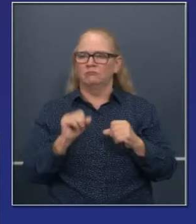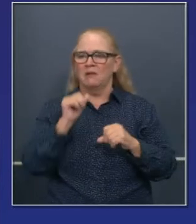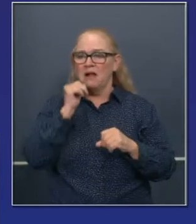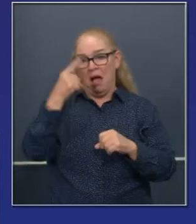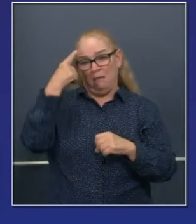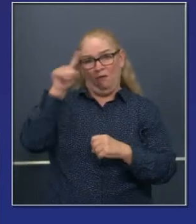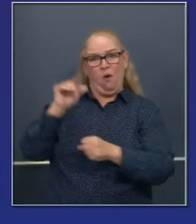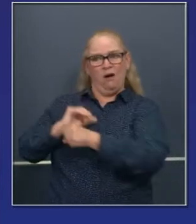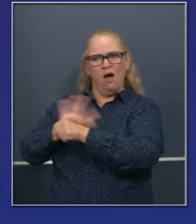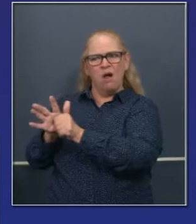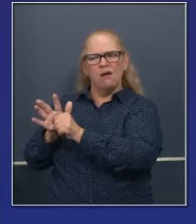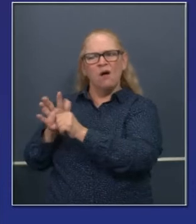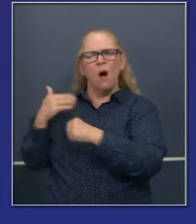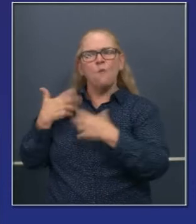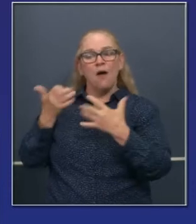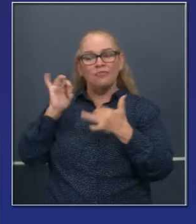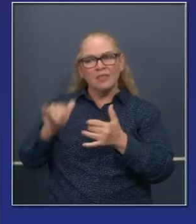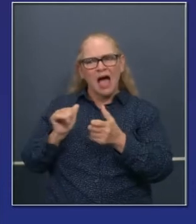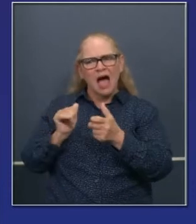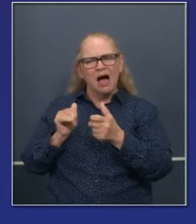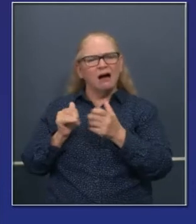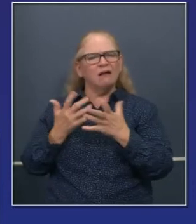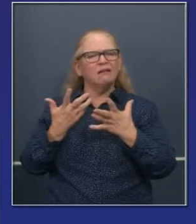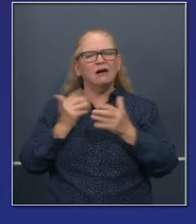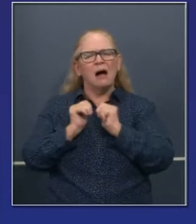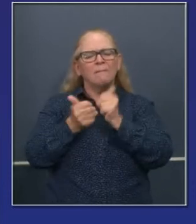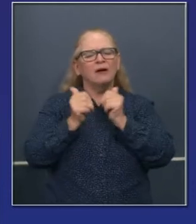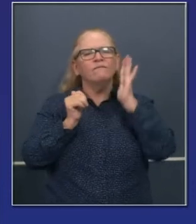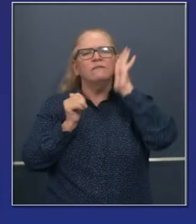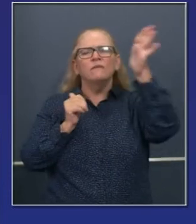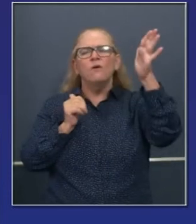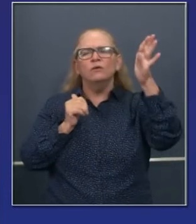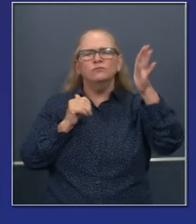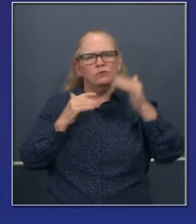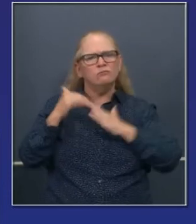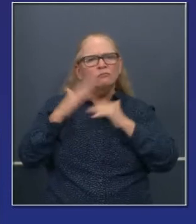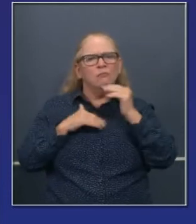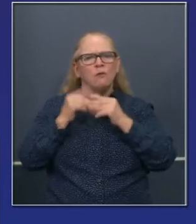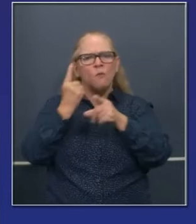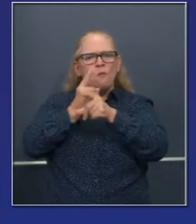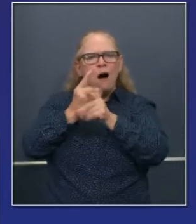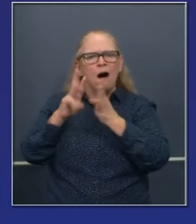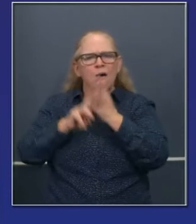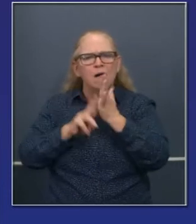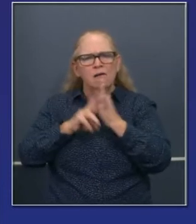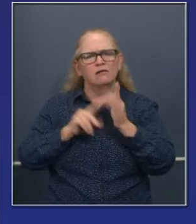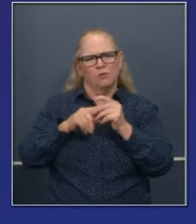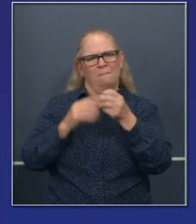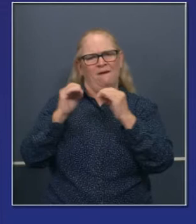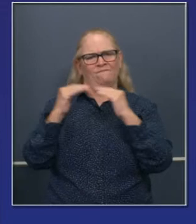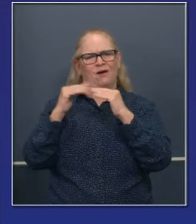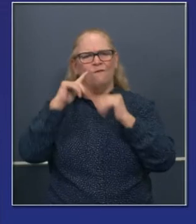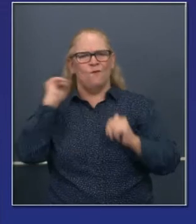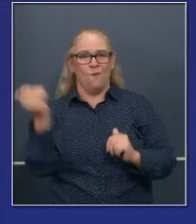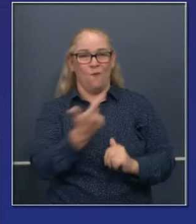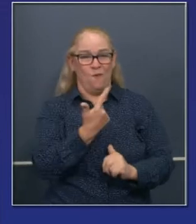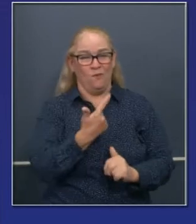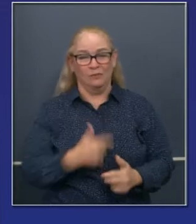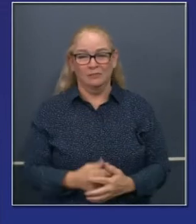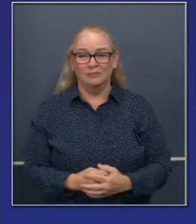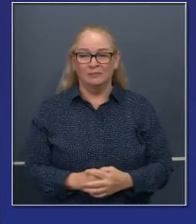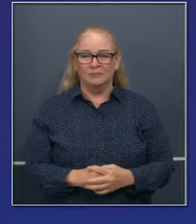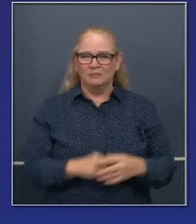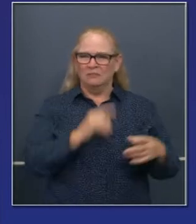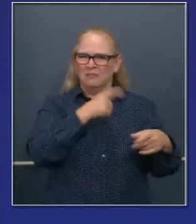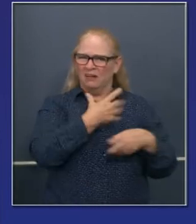pandemia, pero también la habilidad de ser competitivos en los años del futuro. Entonces, es una revisión, una revista breve de lo que